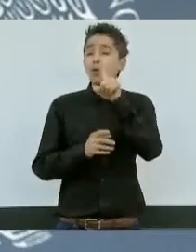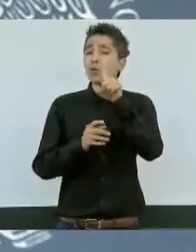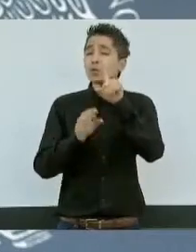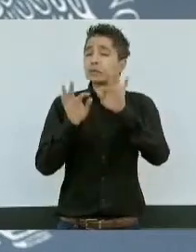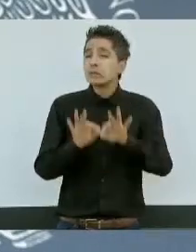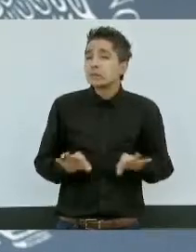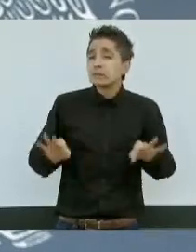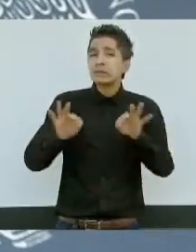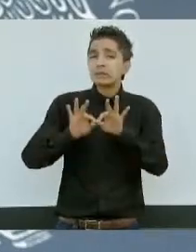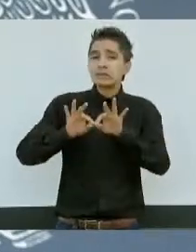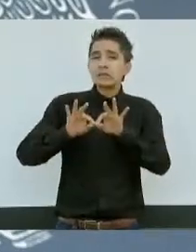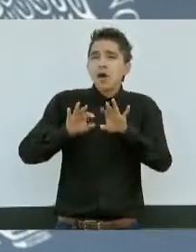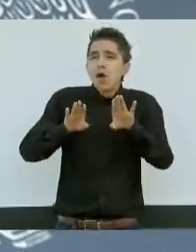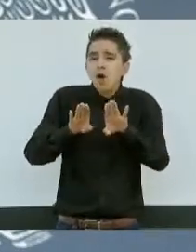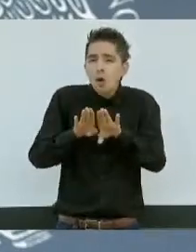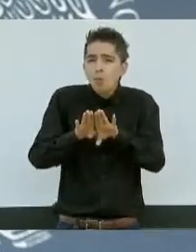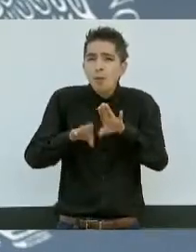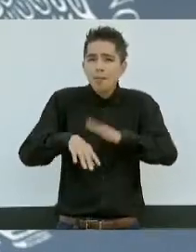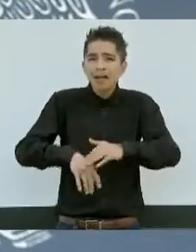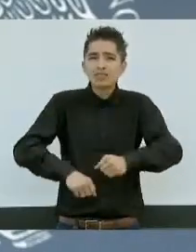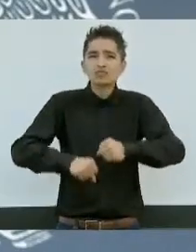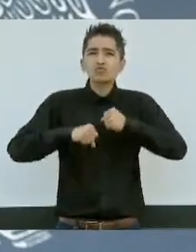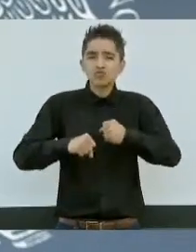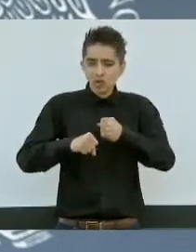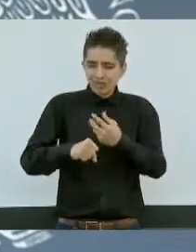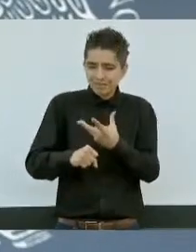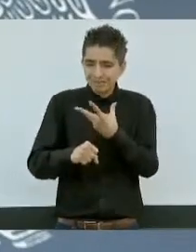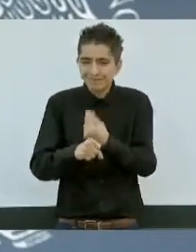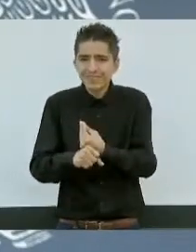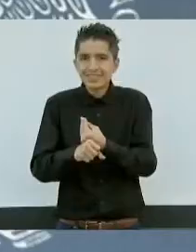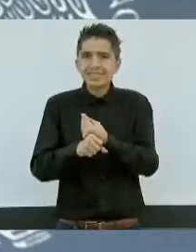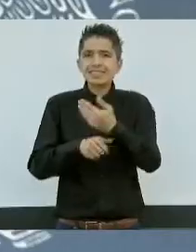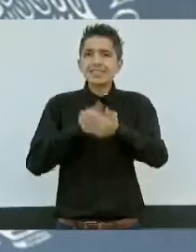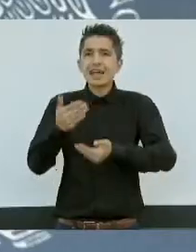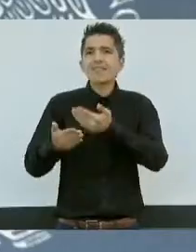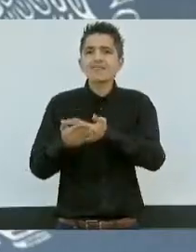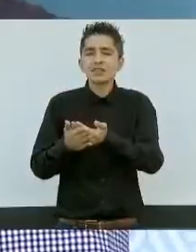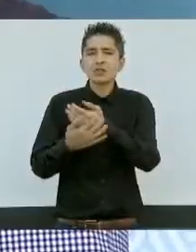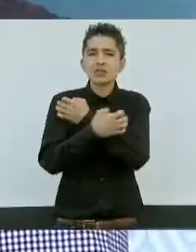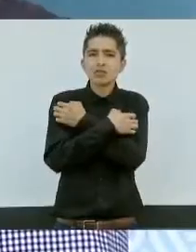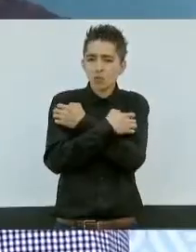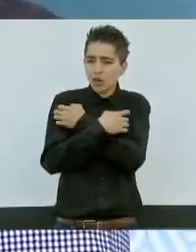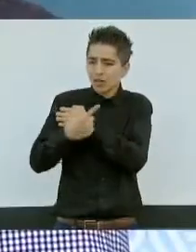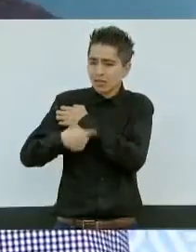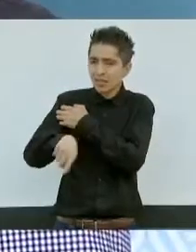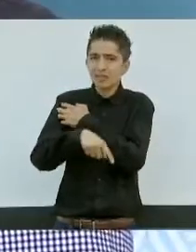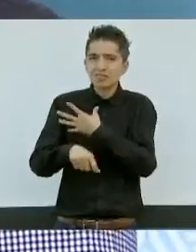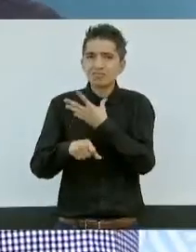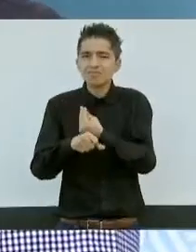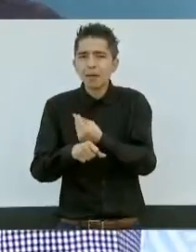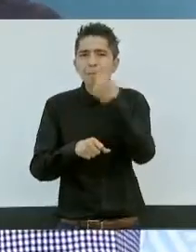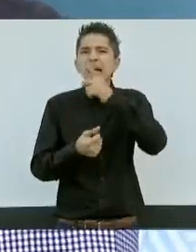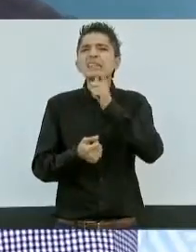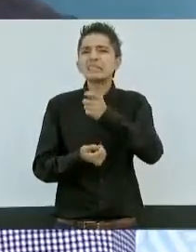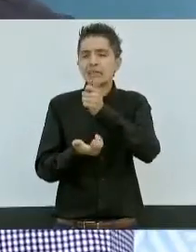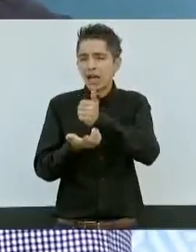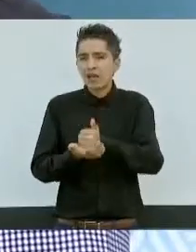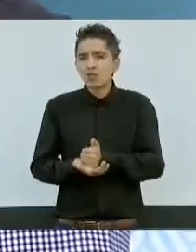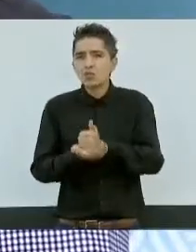es cómo fortalecemos nuestros servicios educativos para ayudar